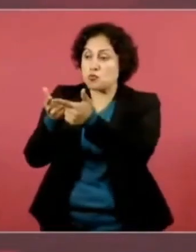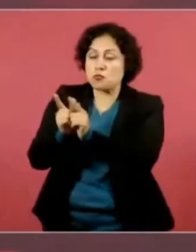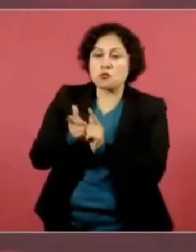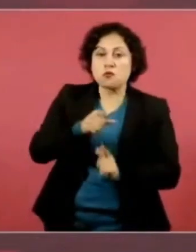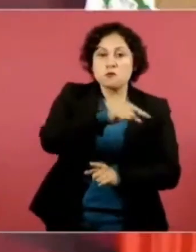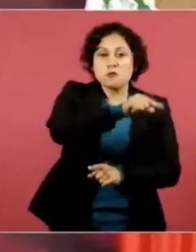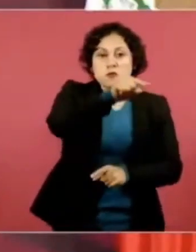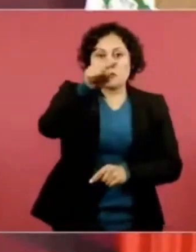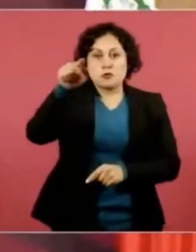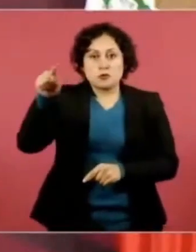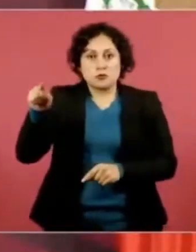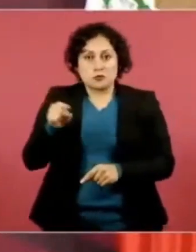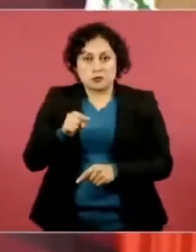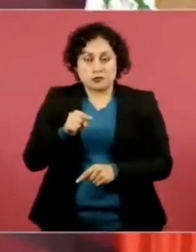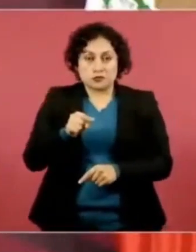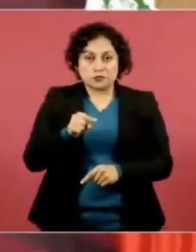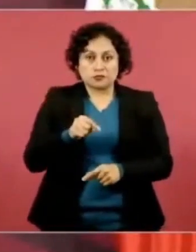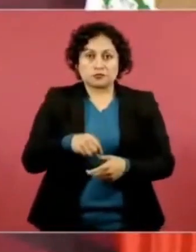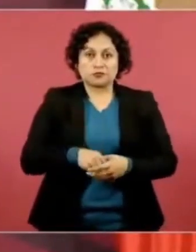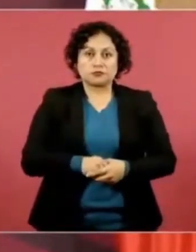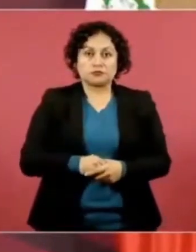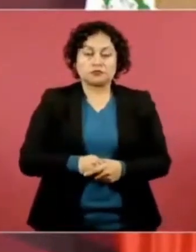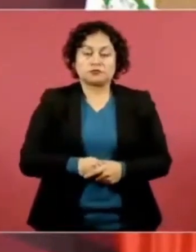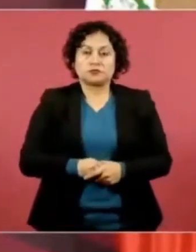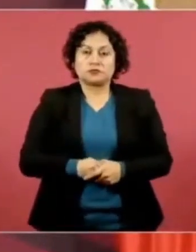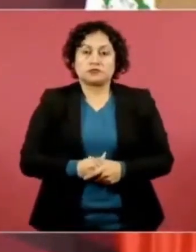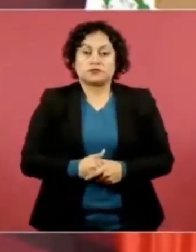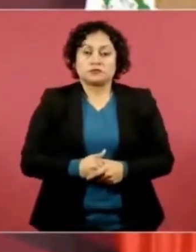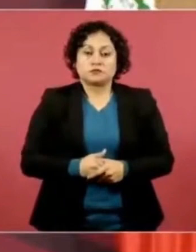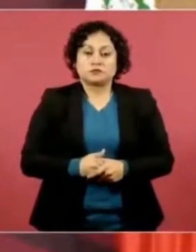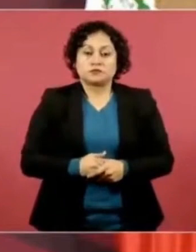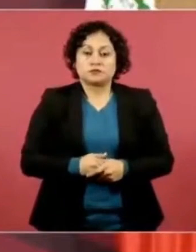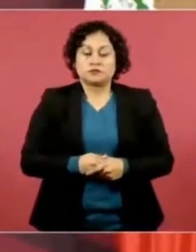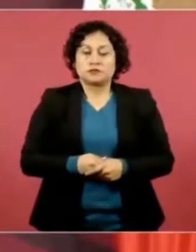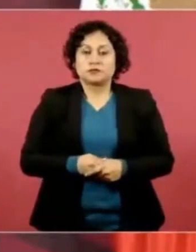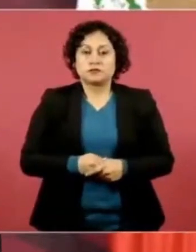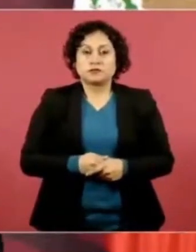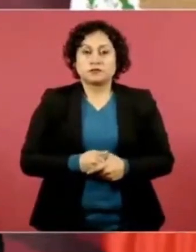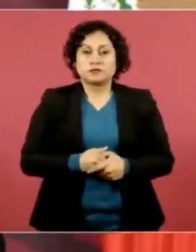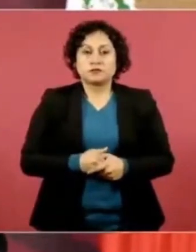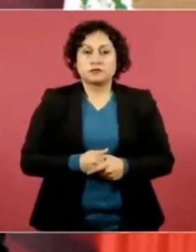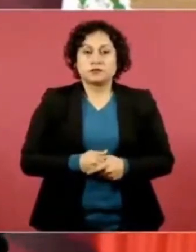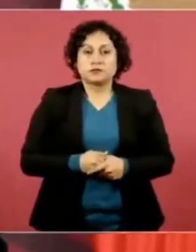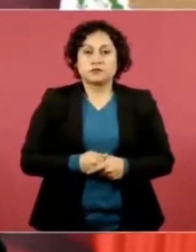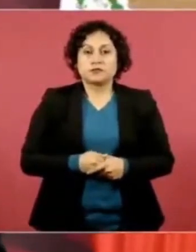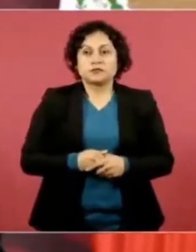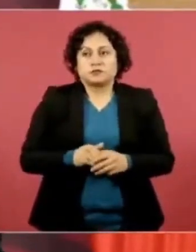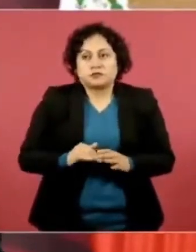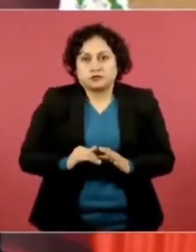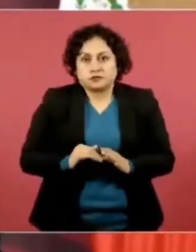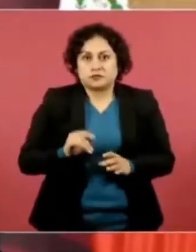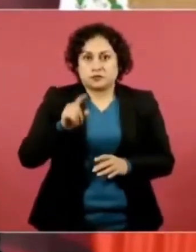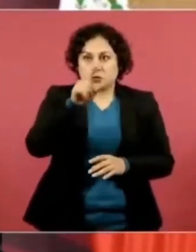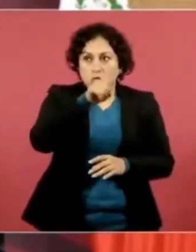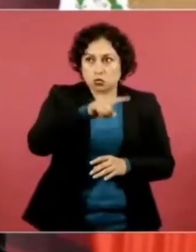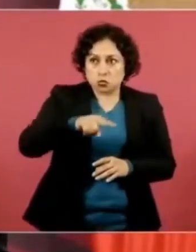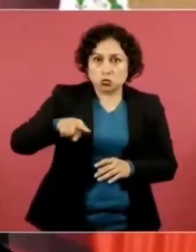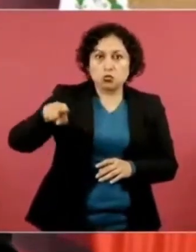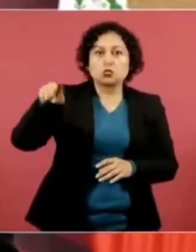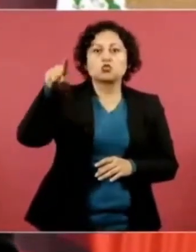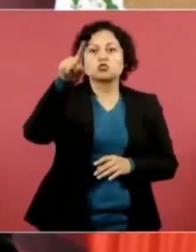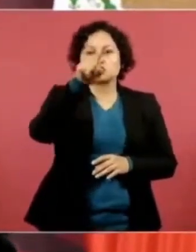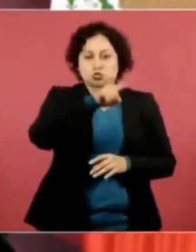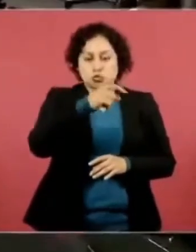tienen todo el interés por